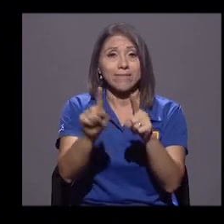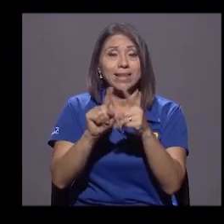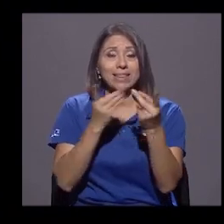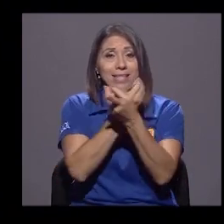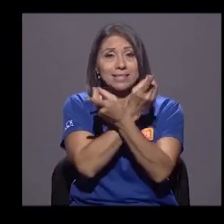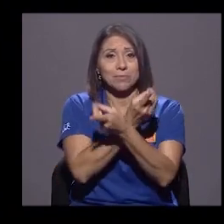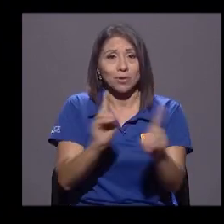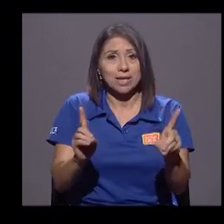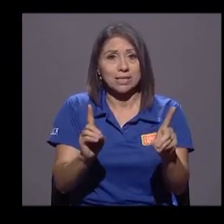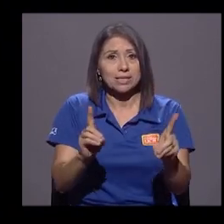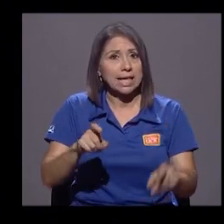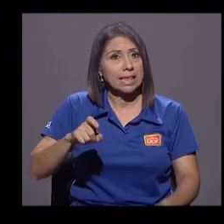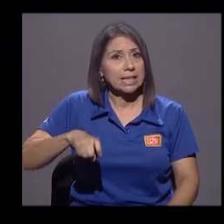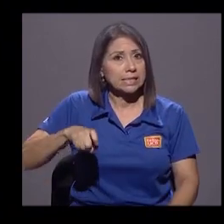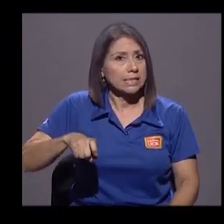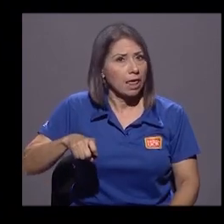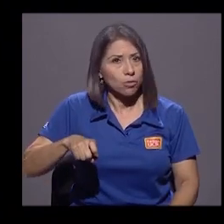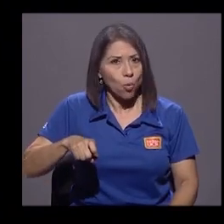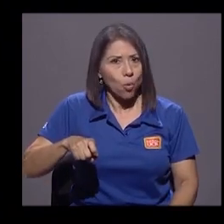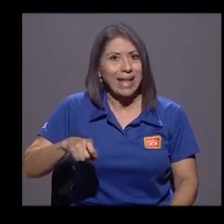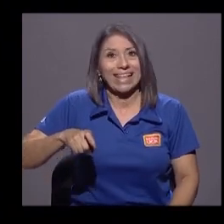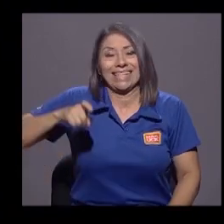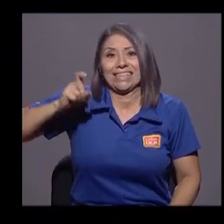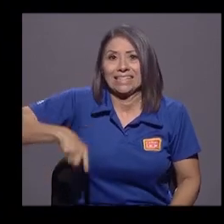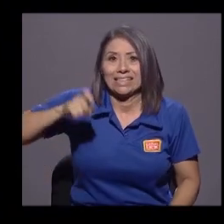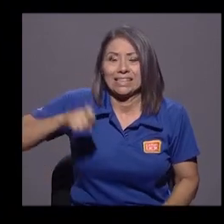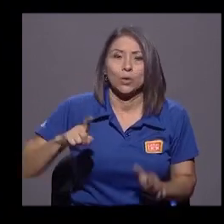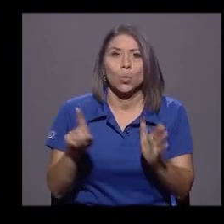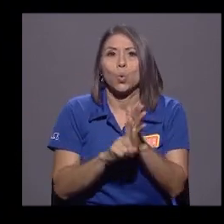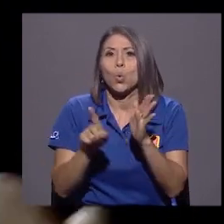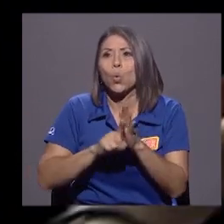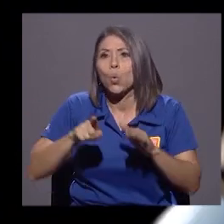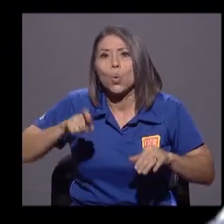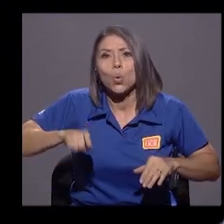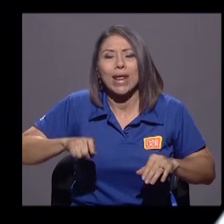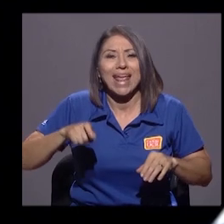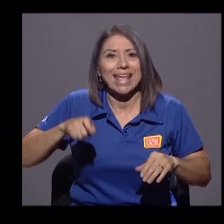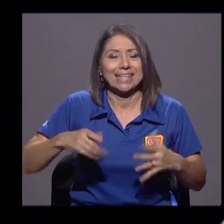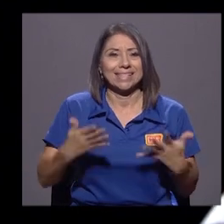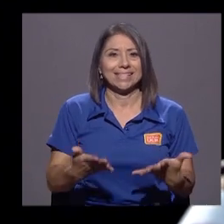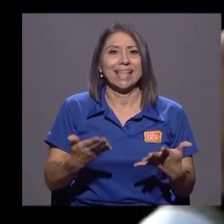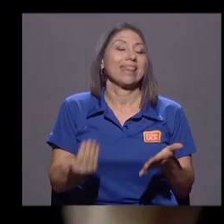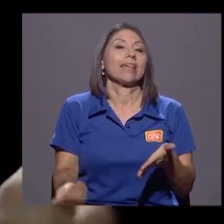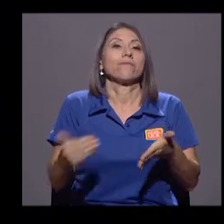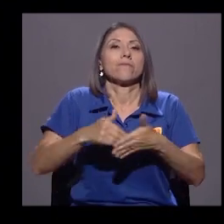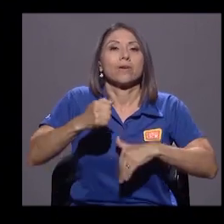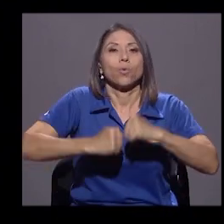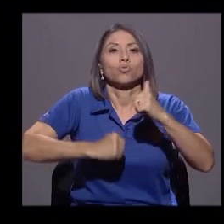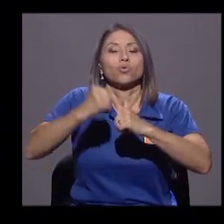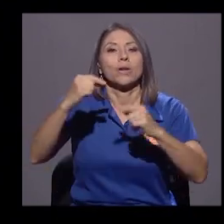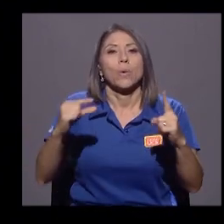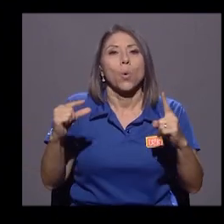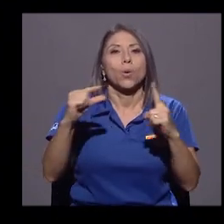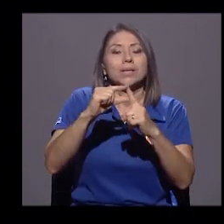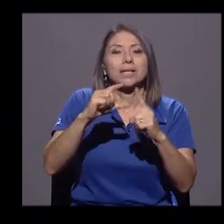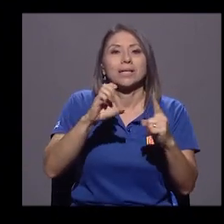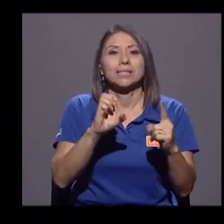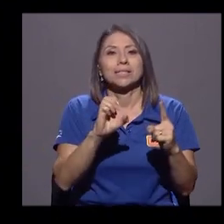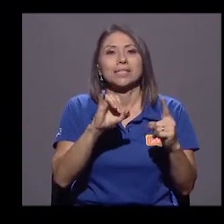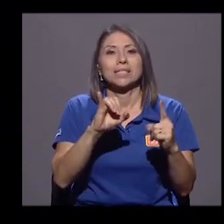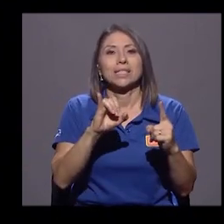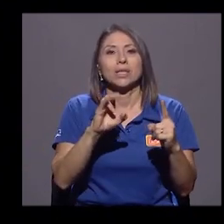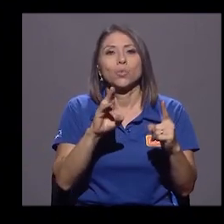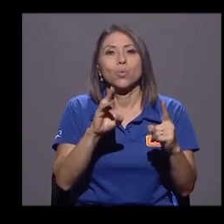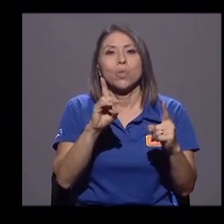necesidad, sino la urgencia de reconstruir el concepto de ciudadanía. ¿Qué es ser